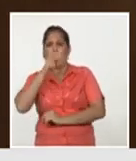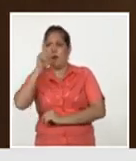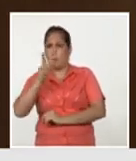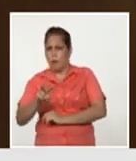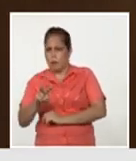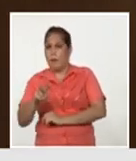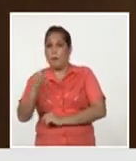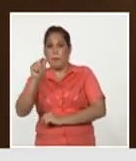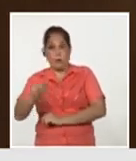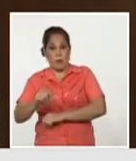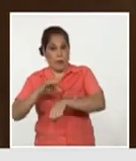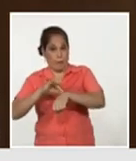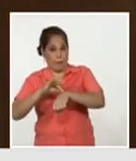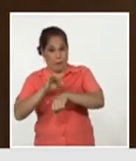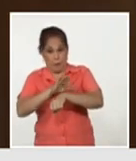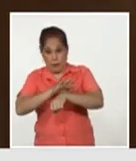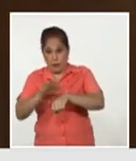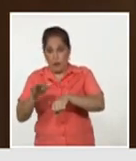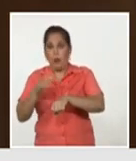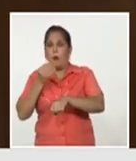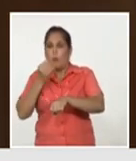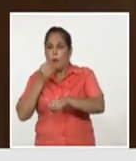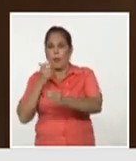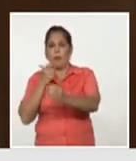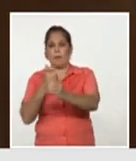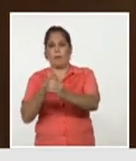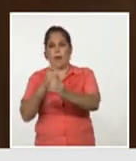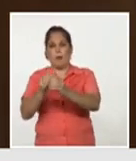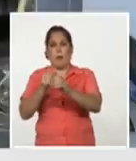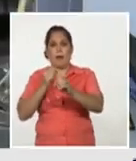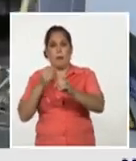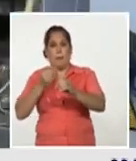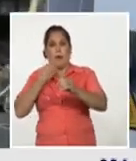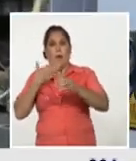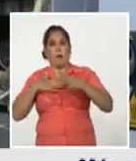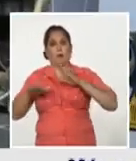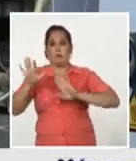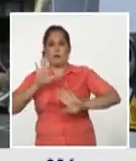convalescientes la posibilidad de uso de este candidato vacunar Manvisa